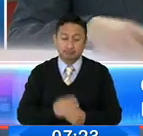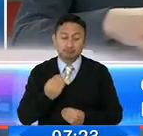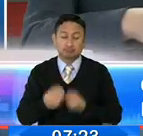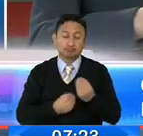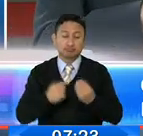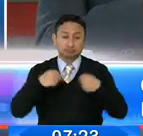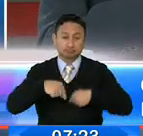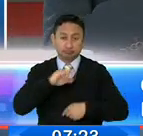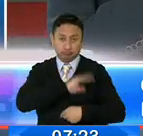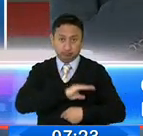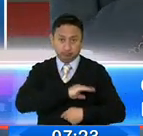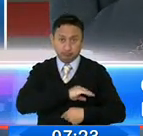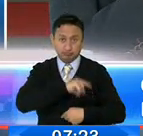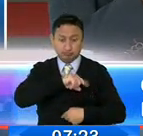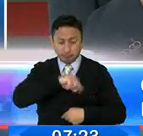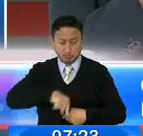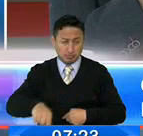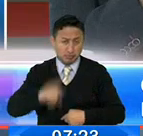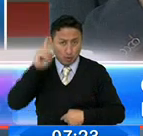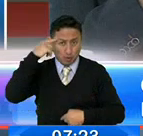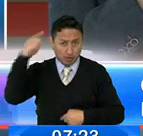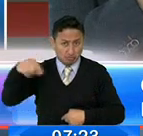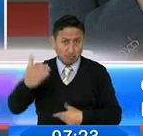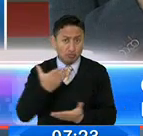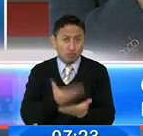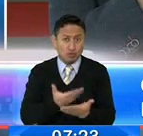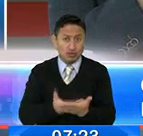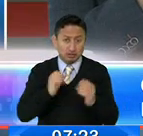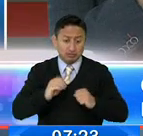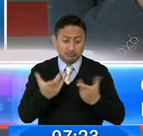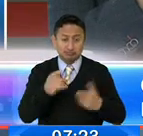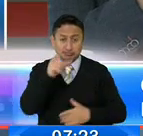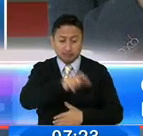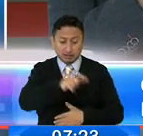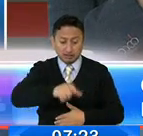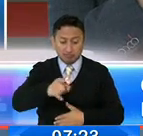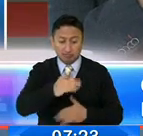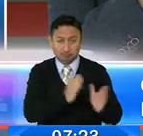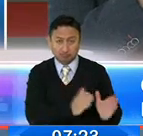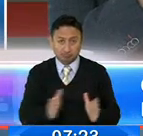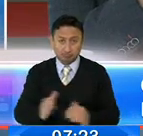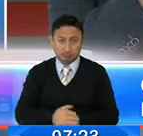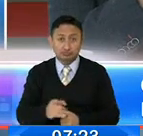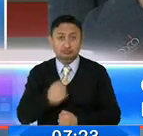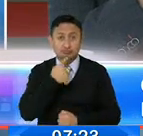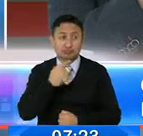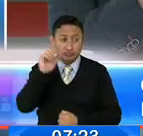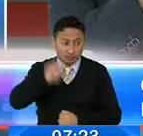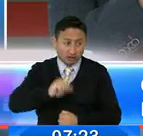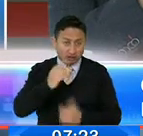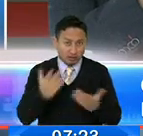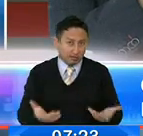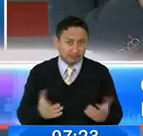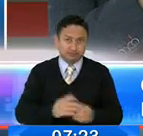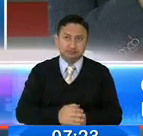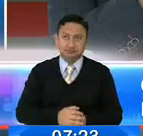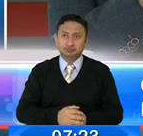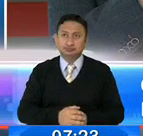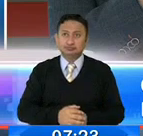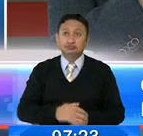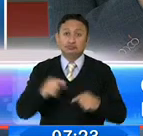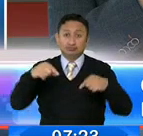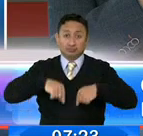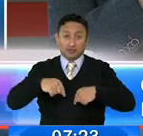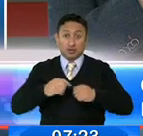municipio, pero también hemos propuesto al gobierno central es organizar a estas personas. Como siempre yo lo he dicho, si tenemos que ser